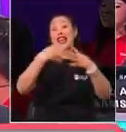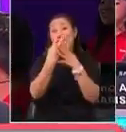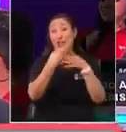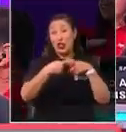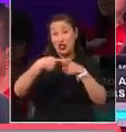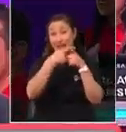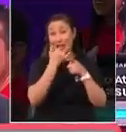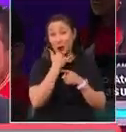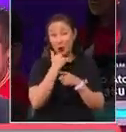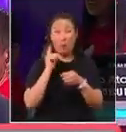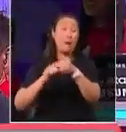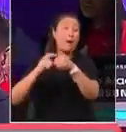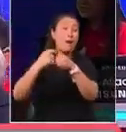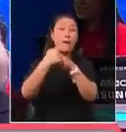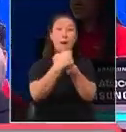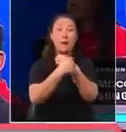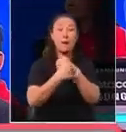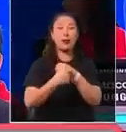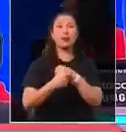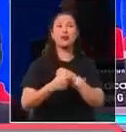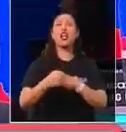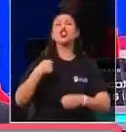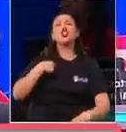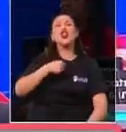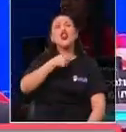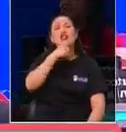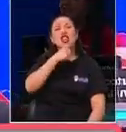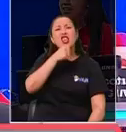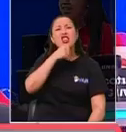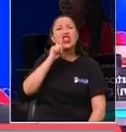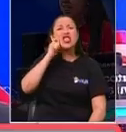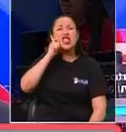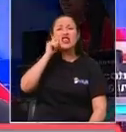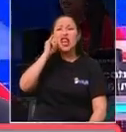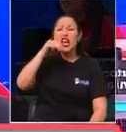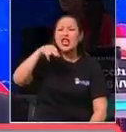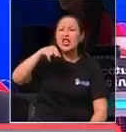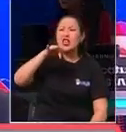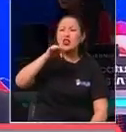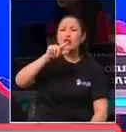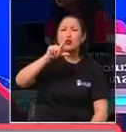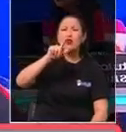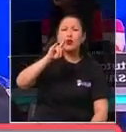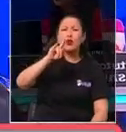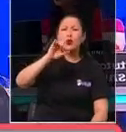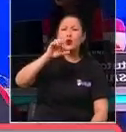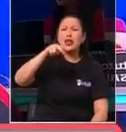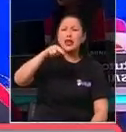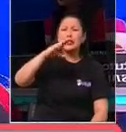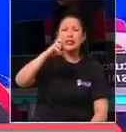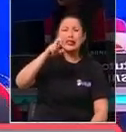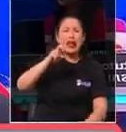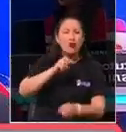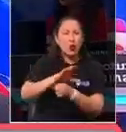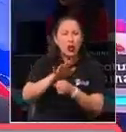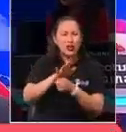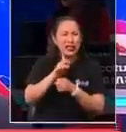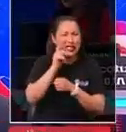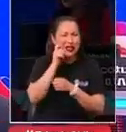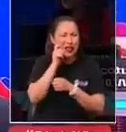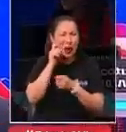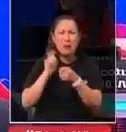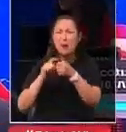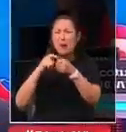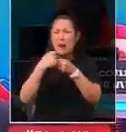soy un viejito que quiero saber qué significa un influencer, porque dicen que tú eres un influencer que tiene muchos, y quiero